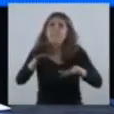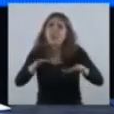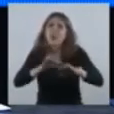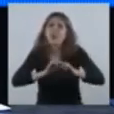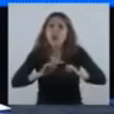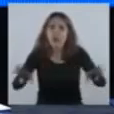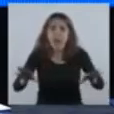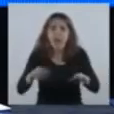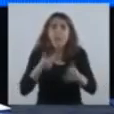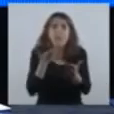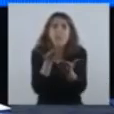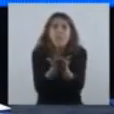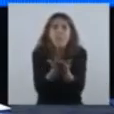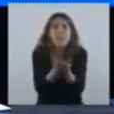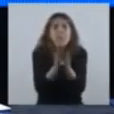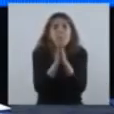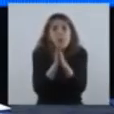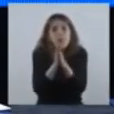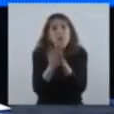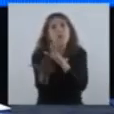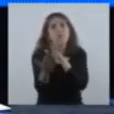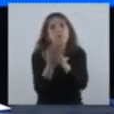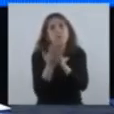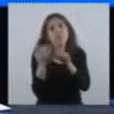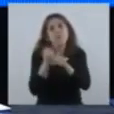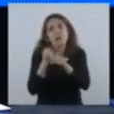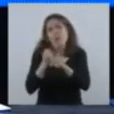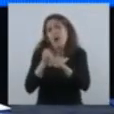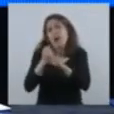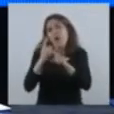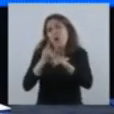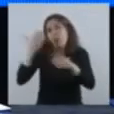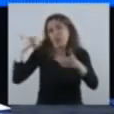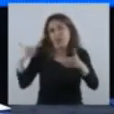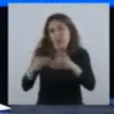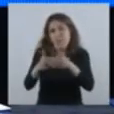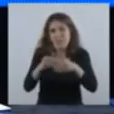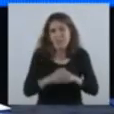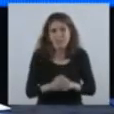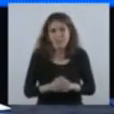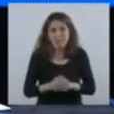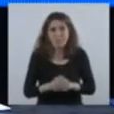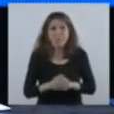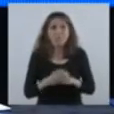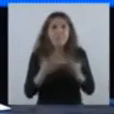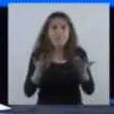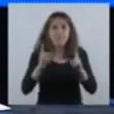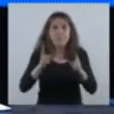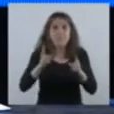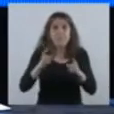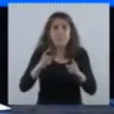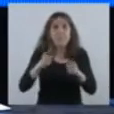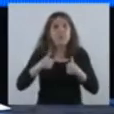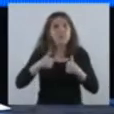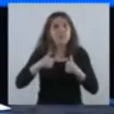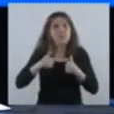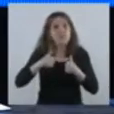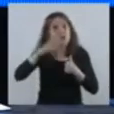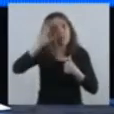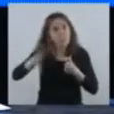y les pido que sigamos trabajando juntos como hemos hecho hasta ahora. La experiencia de trabajar juntos